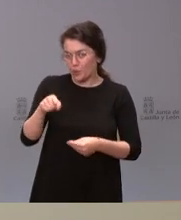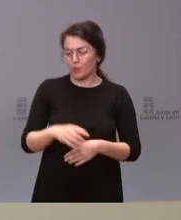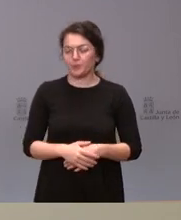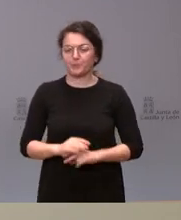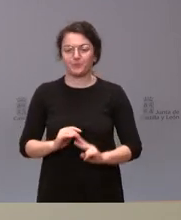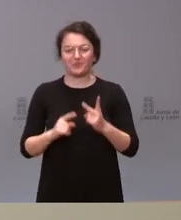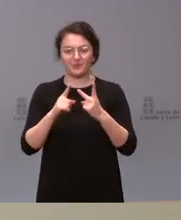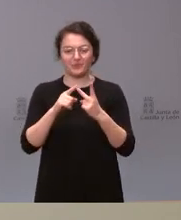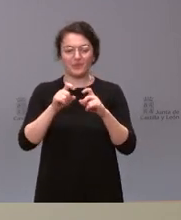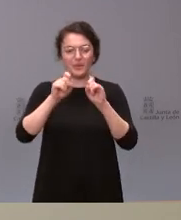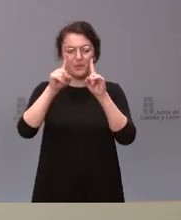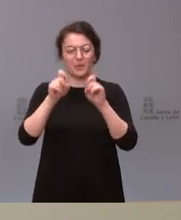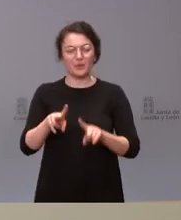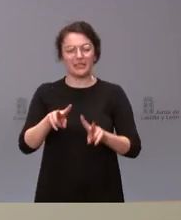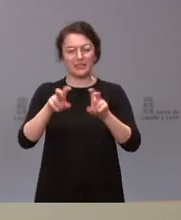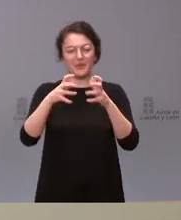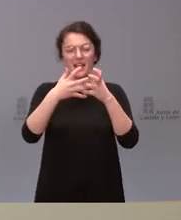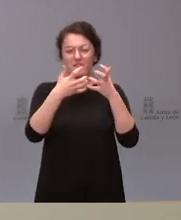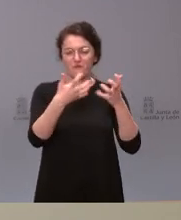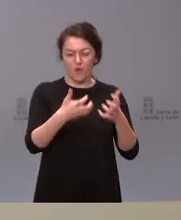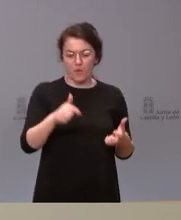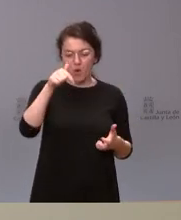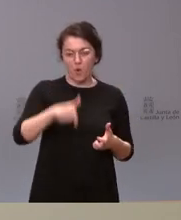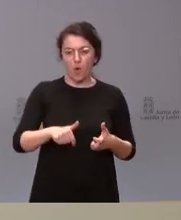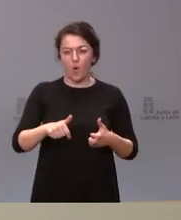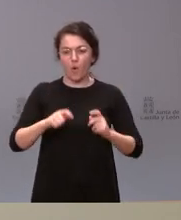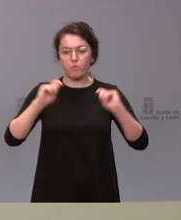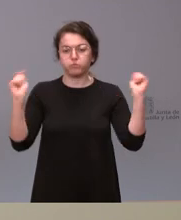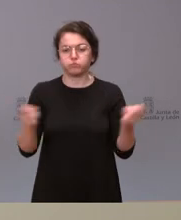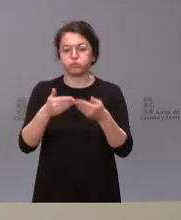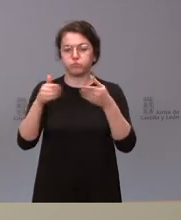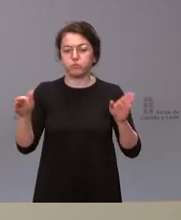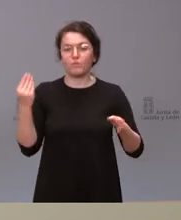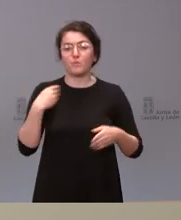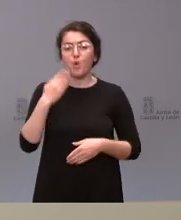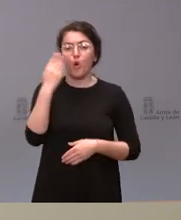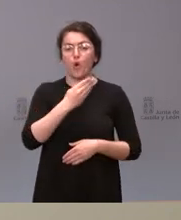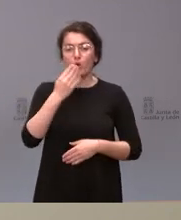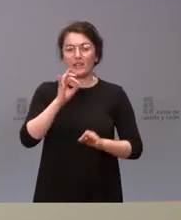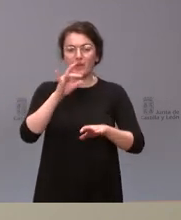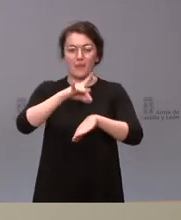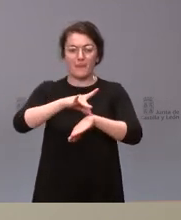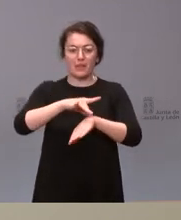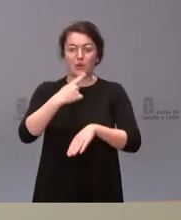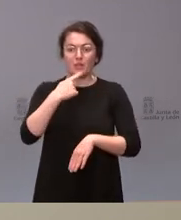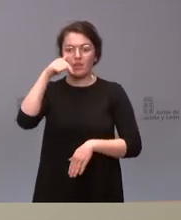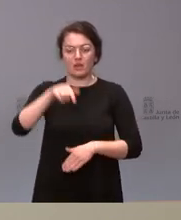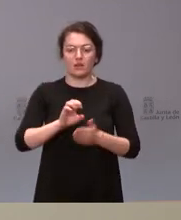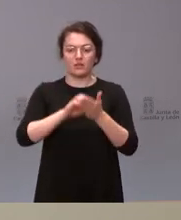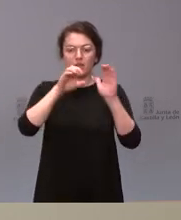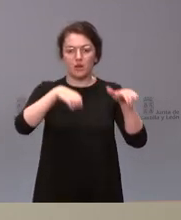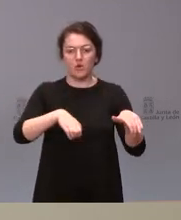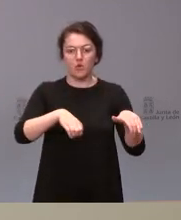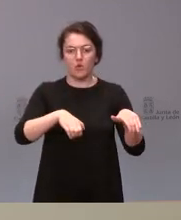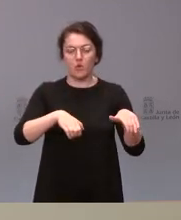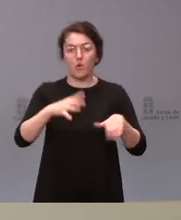con un informe que ha sido publicado hoy del colegio de los colegios de médicos que dice que Castilla y León escala cuatro puntos